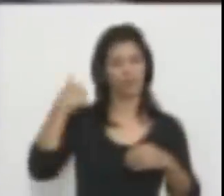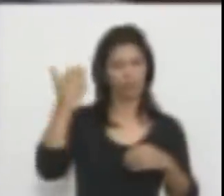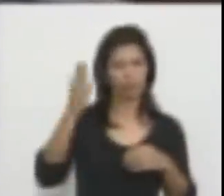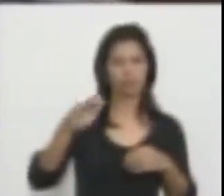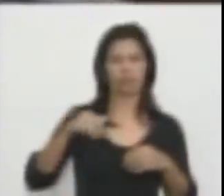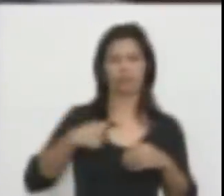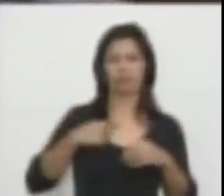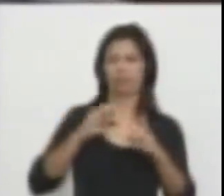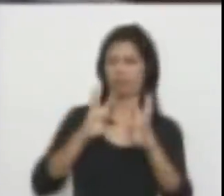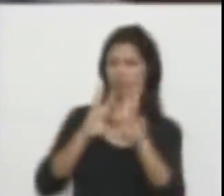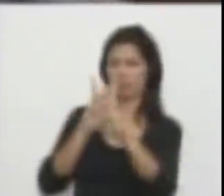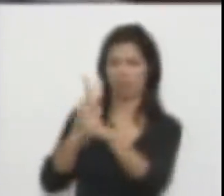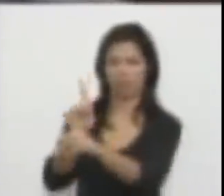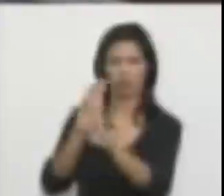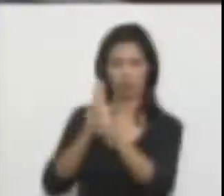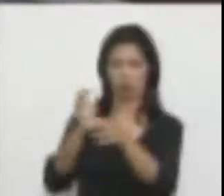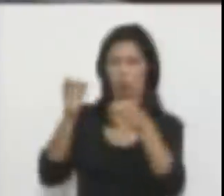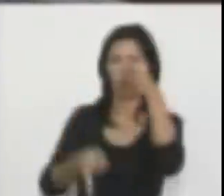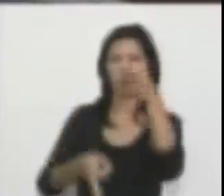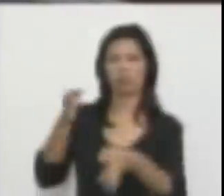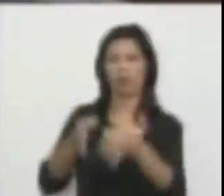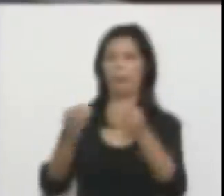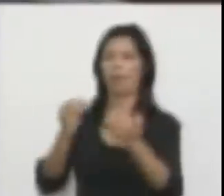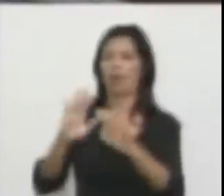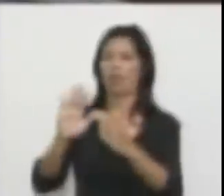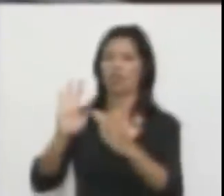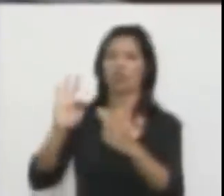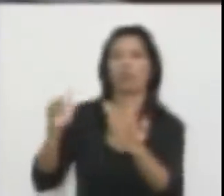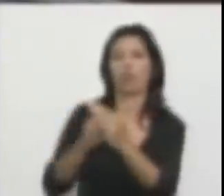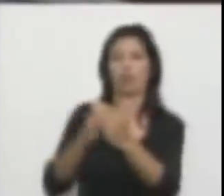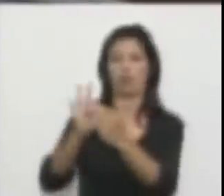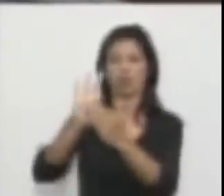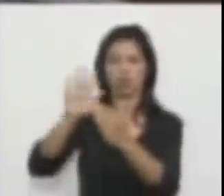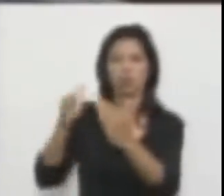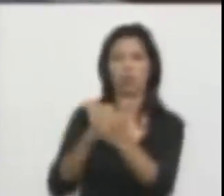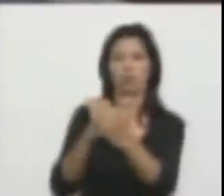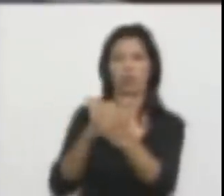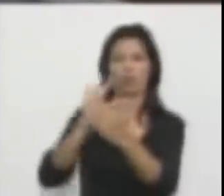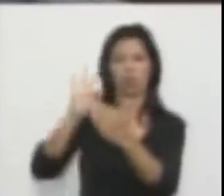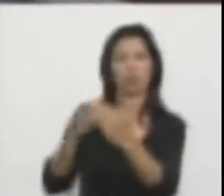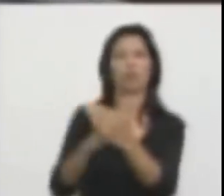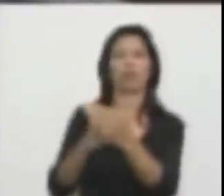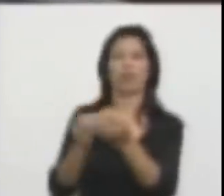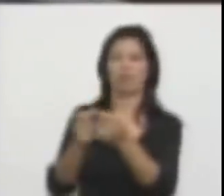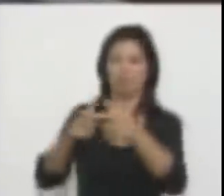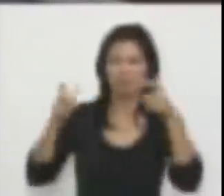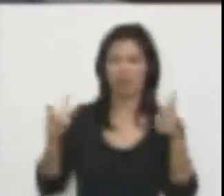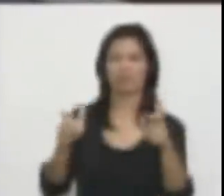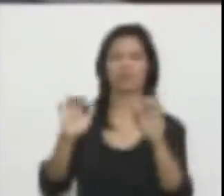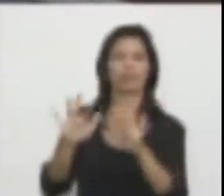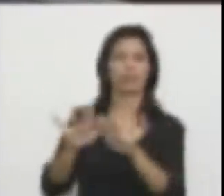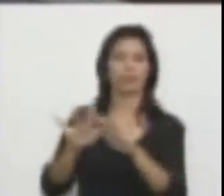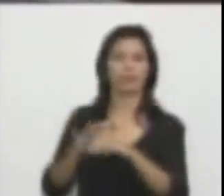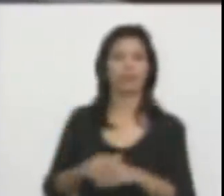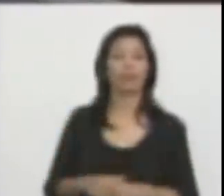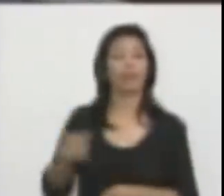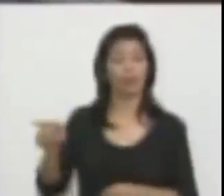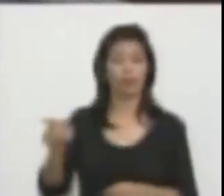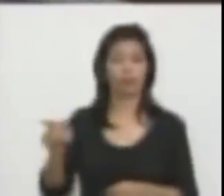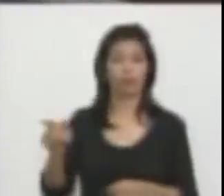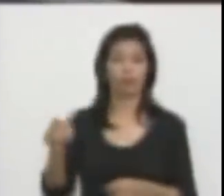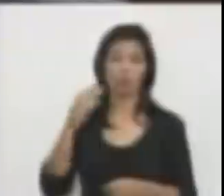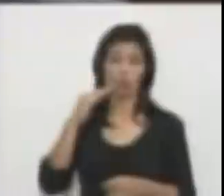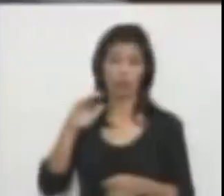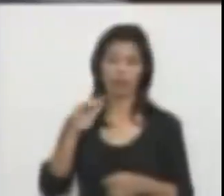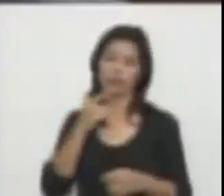juzgados para intentar acciones de tutela. Pero después de decirnos todas esas cosas,